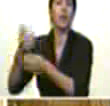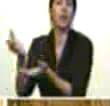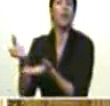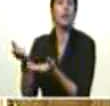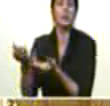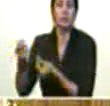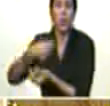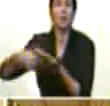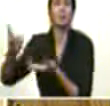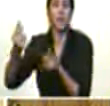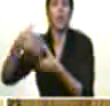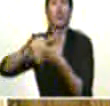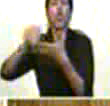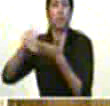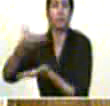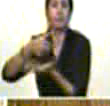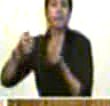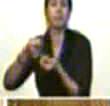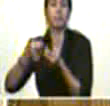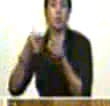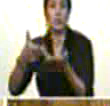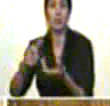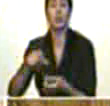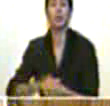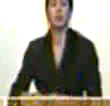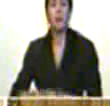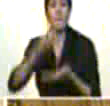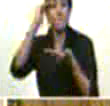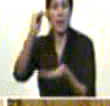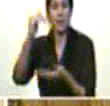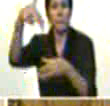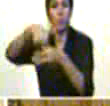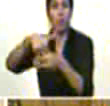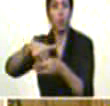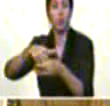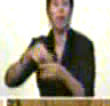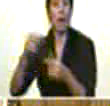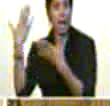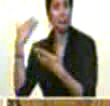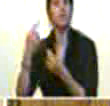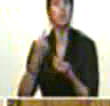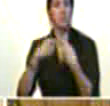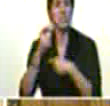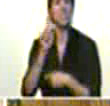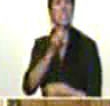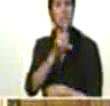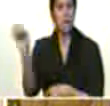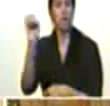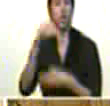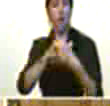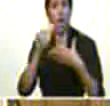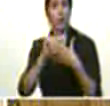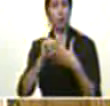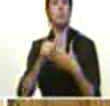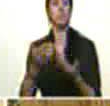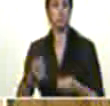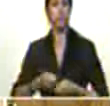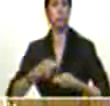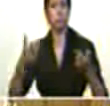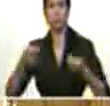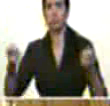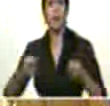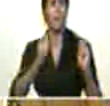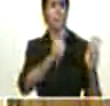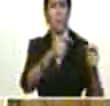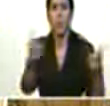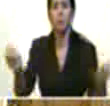significó el barril a más de 100 dólares permitía por un lado que pudiera invertirse en distintos